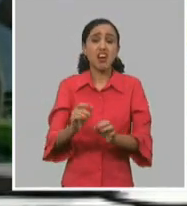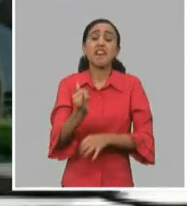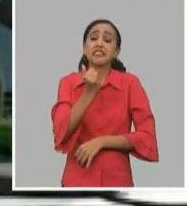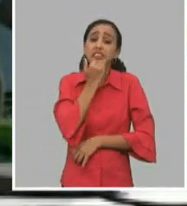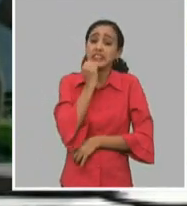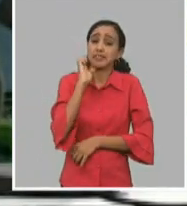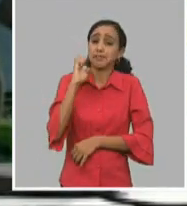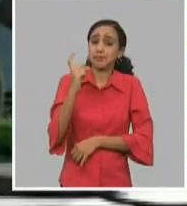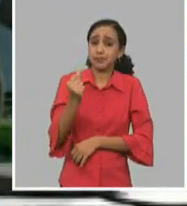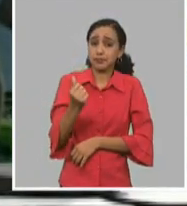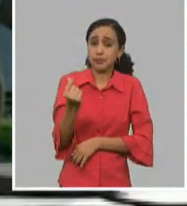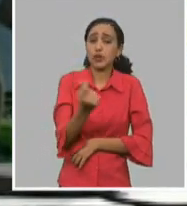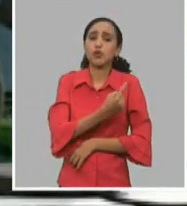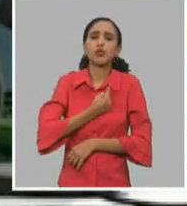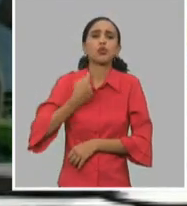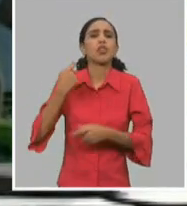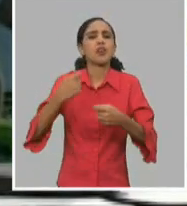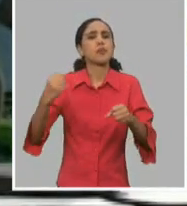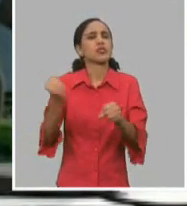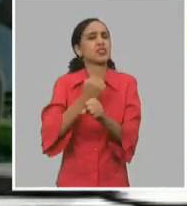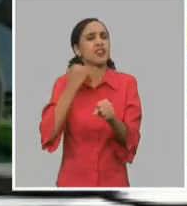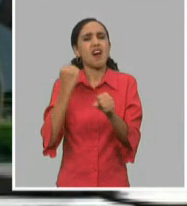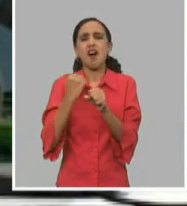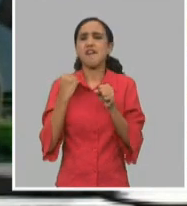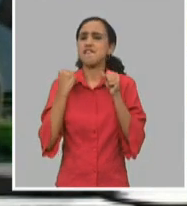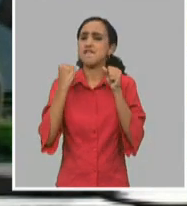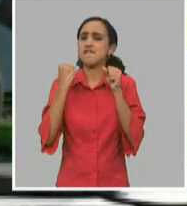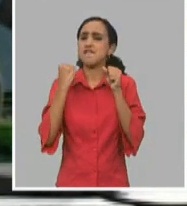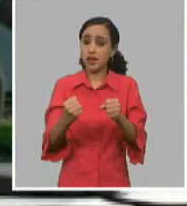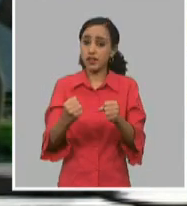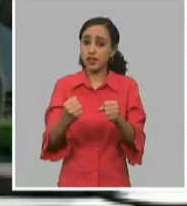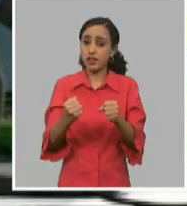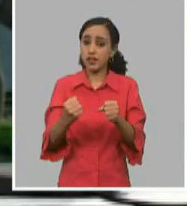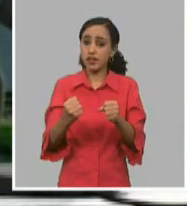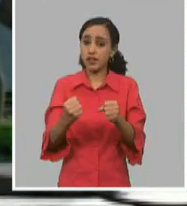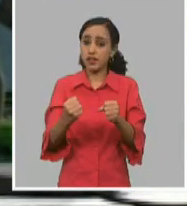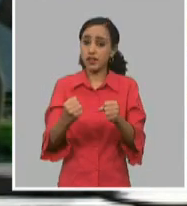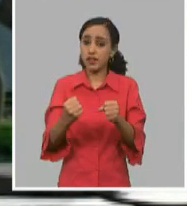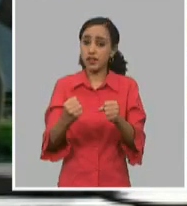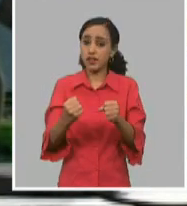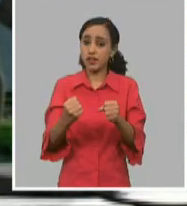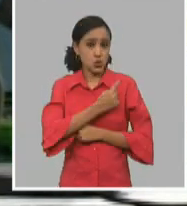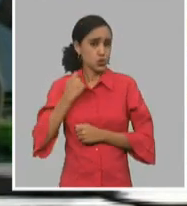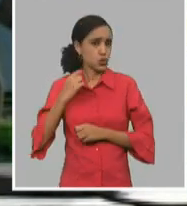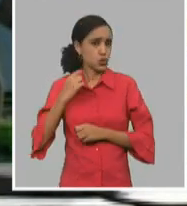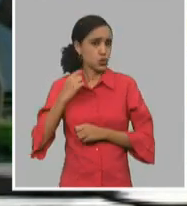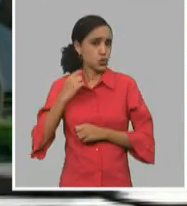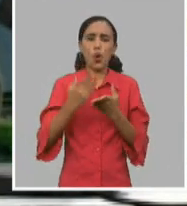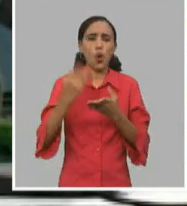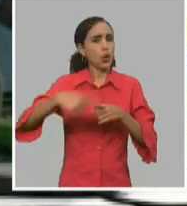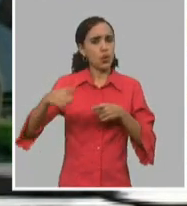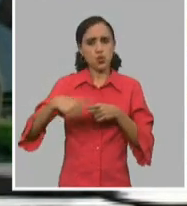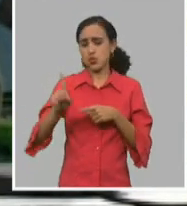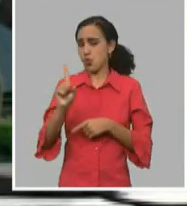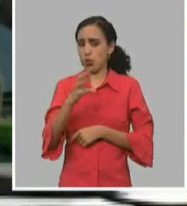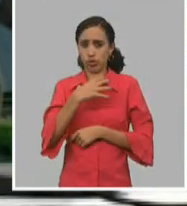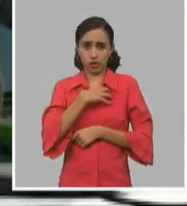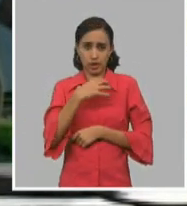salir de él trabajando y trabajando muy fuerte, que no nos podíamos descuidar, que nosotros no contamos con todos los recursos que